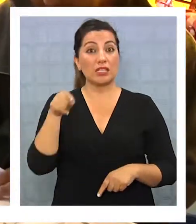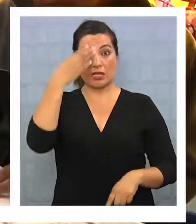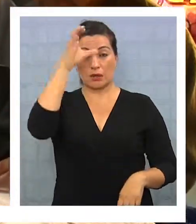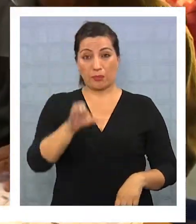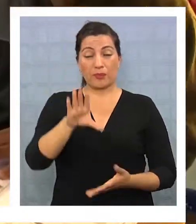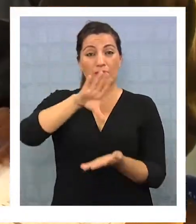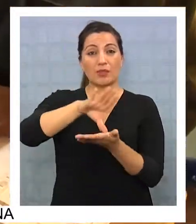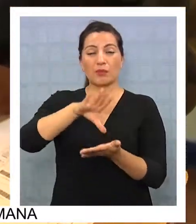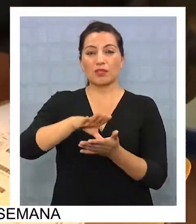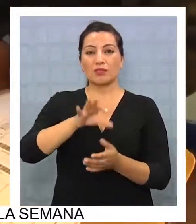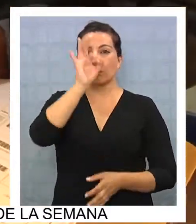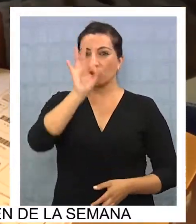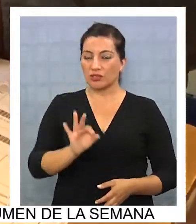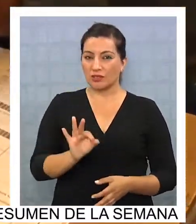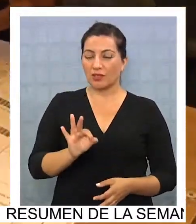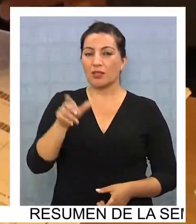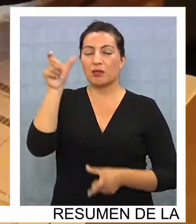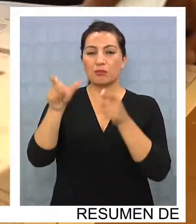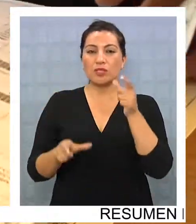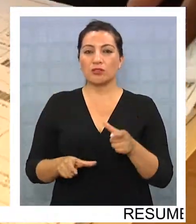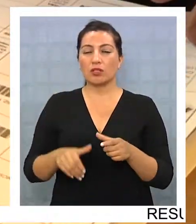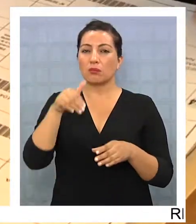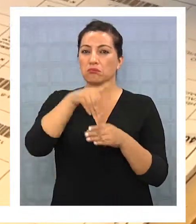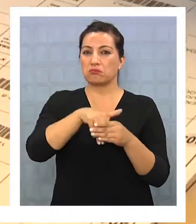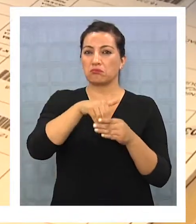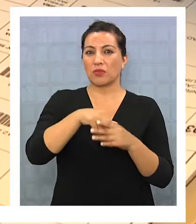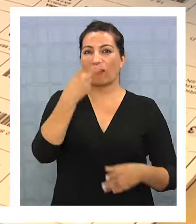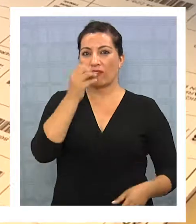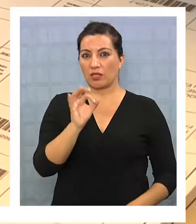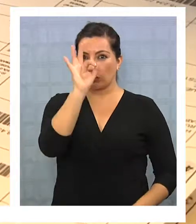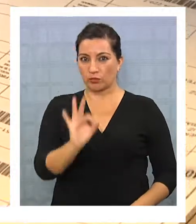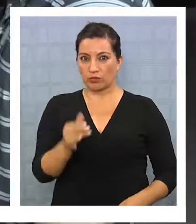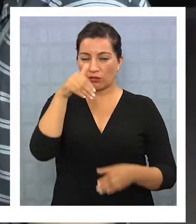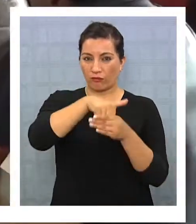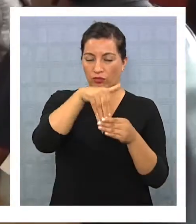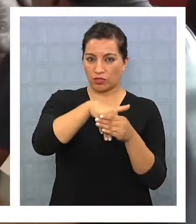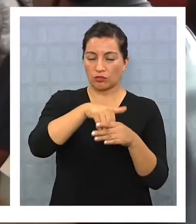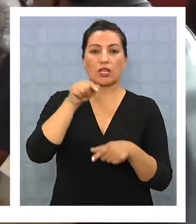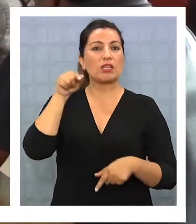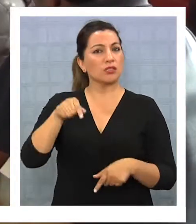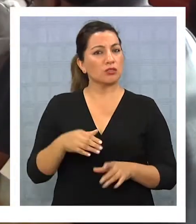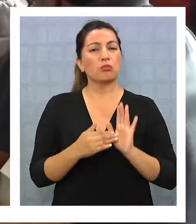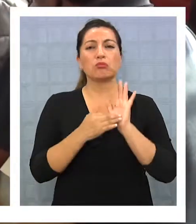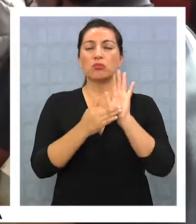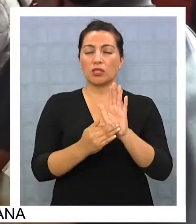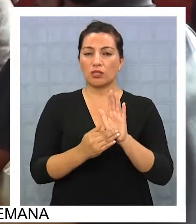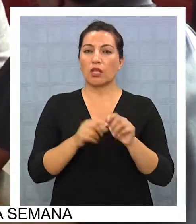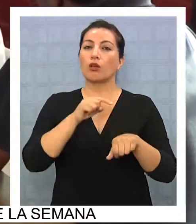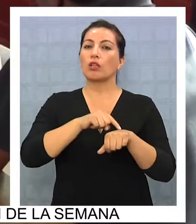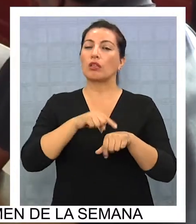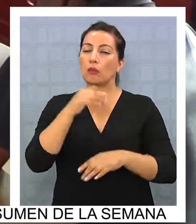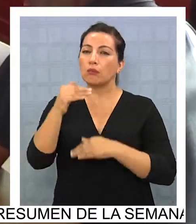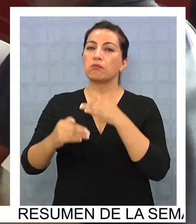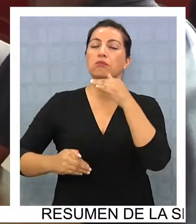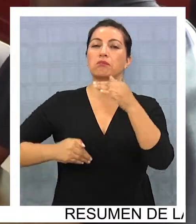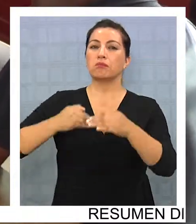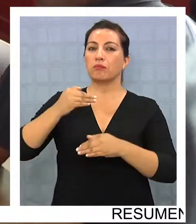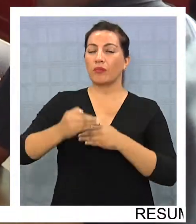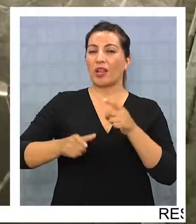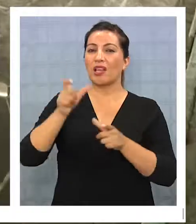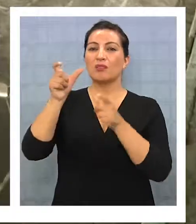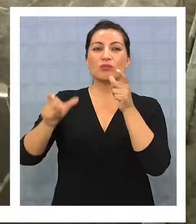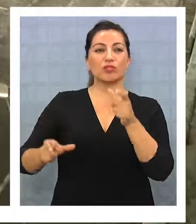En nuestro país, la cifra de personas que va a votar es alrededor de un 20%, lo que demuestra que con el correr del tiempo,